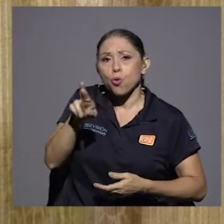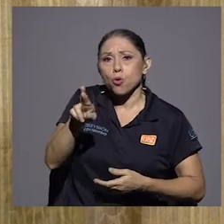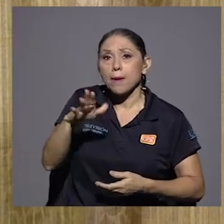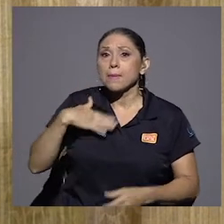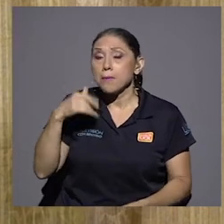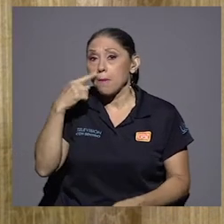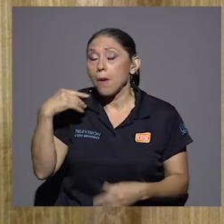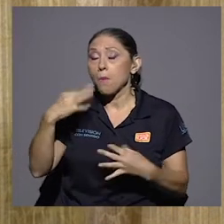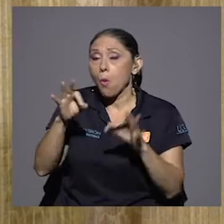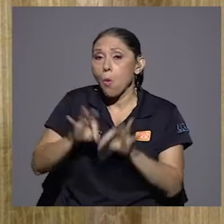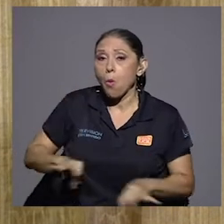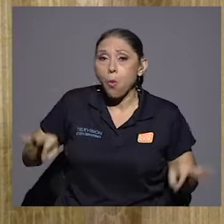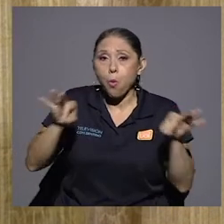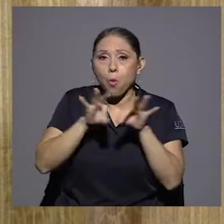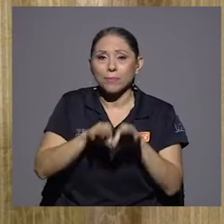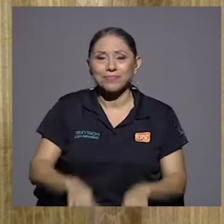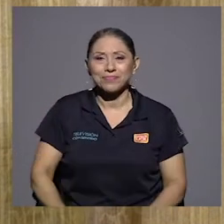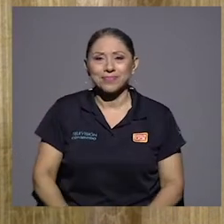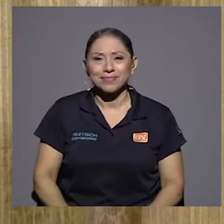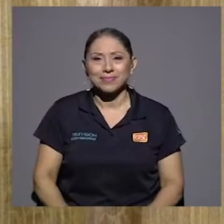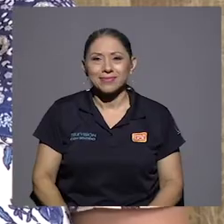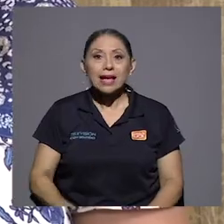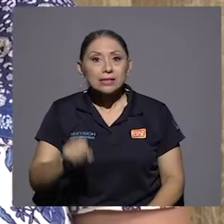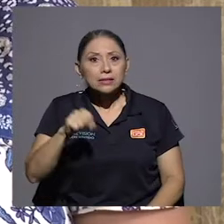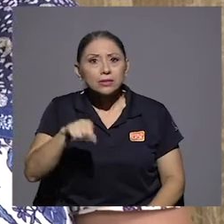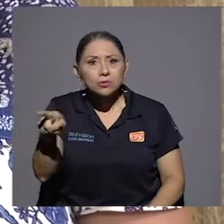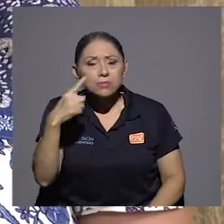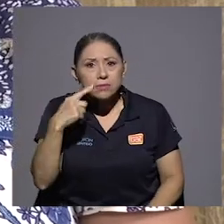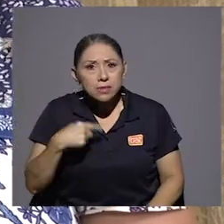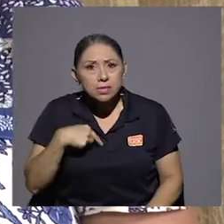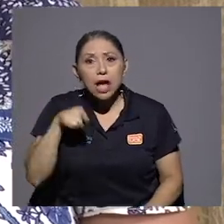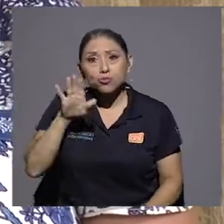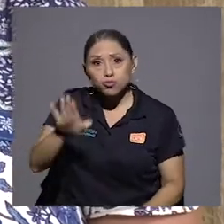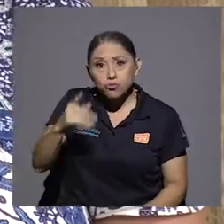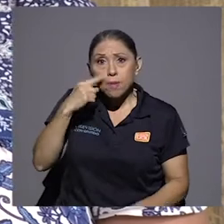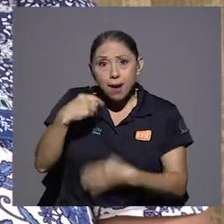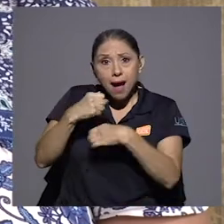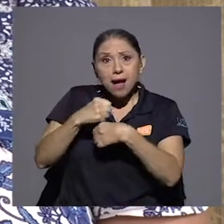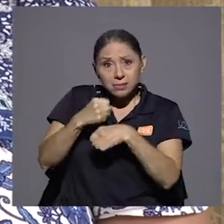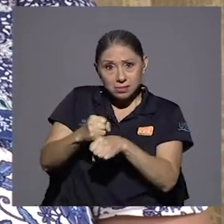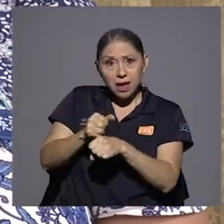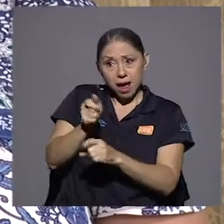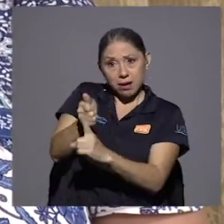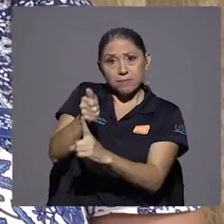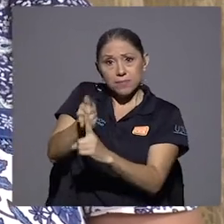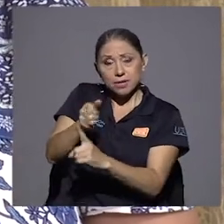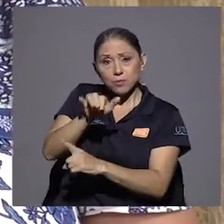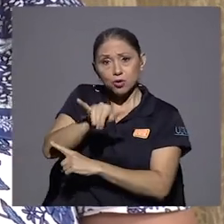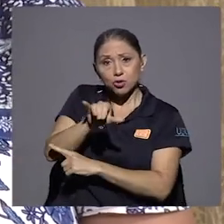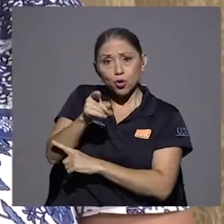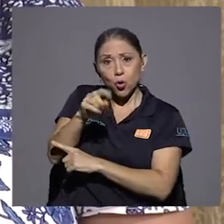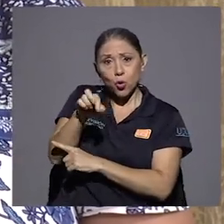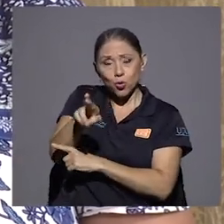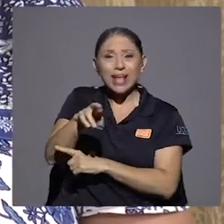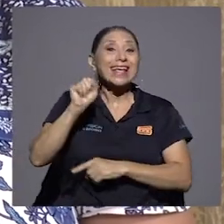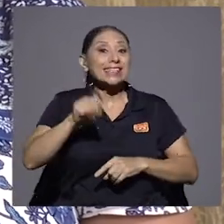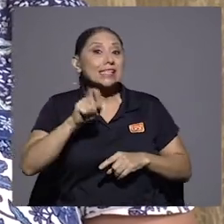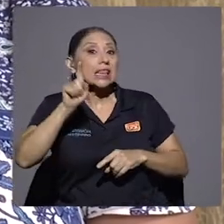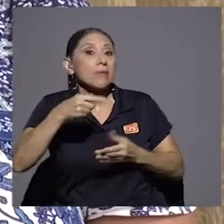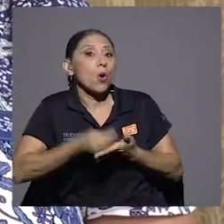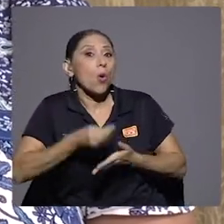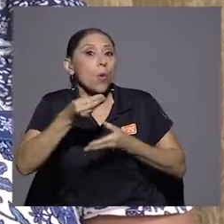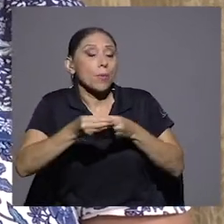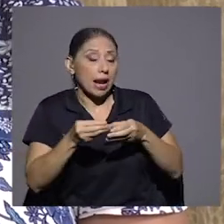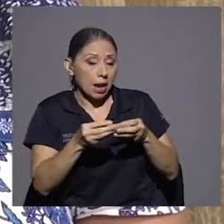me contaba cómo lo elaboraba antes de que se pudiese comprar. Sí, porque había que comprar los vacíos, los